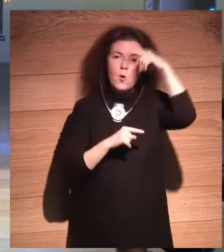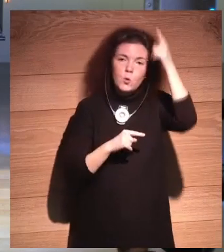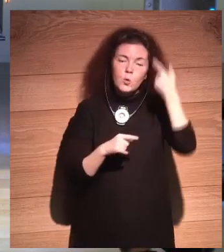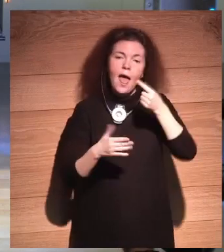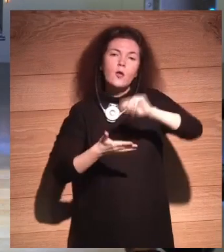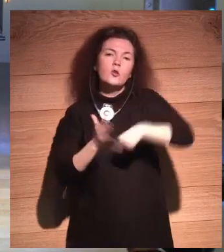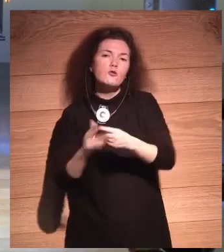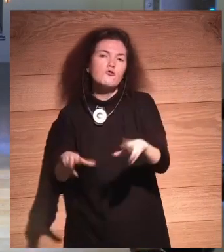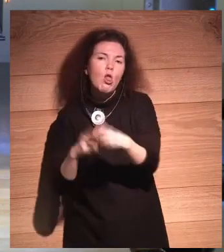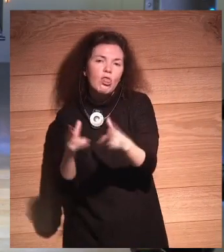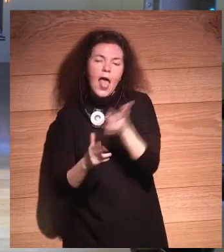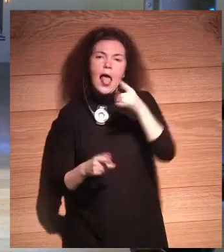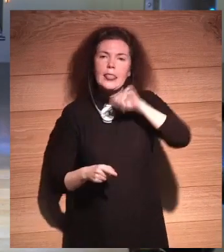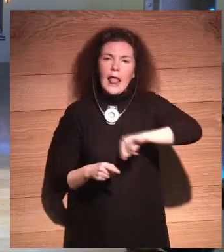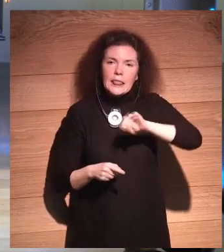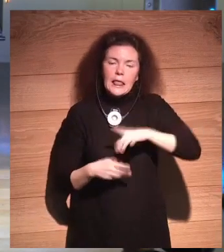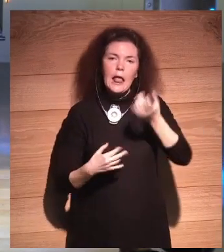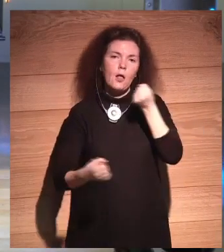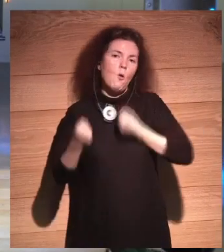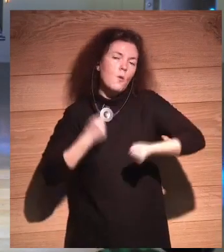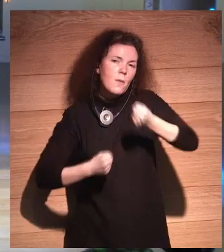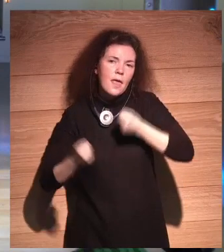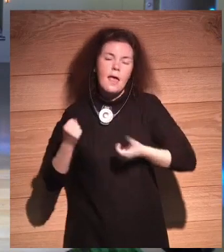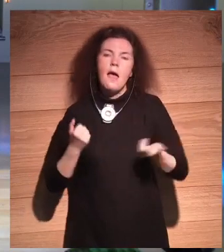contrato social, de ética, de economía.